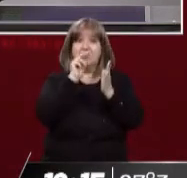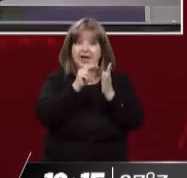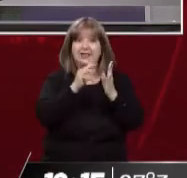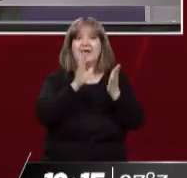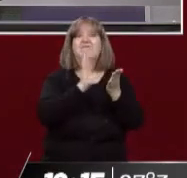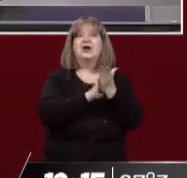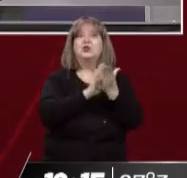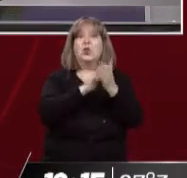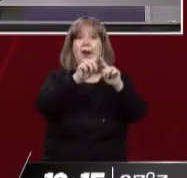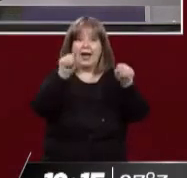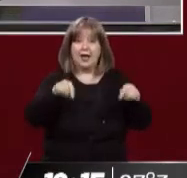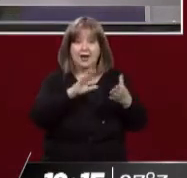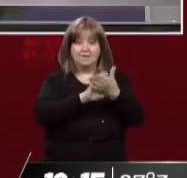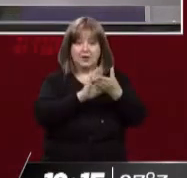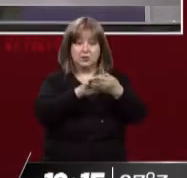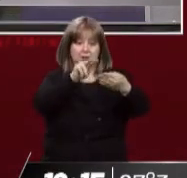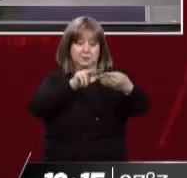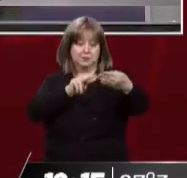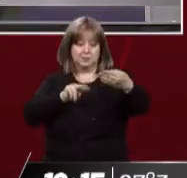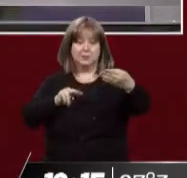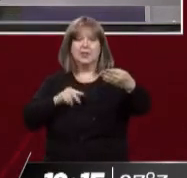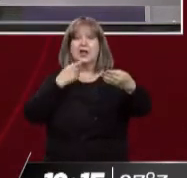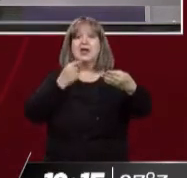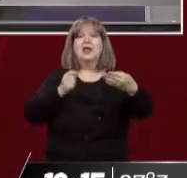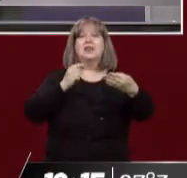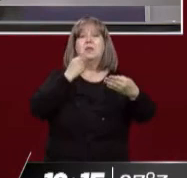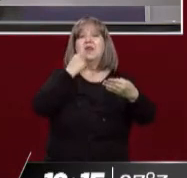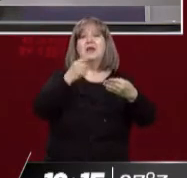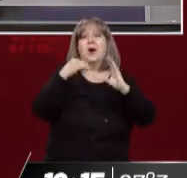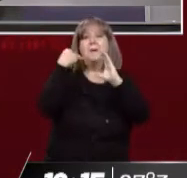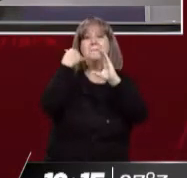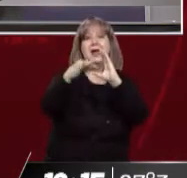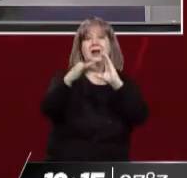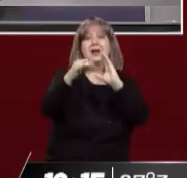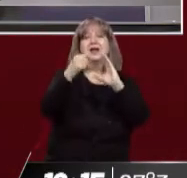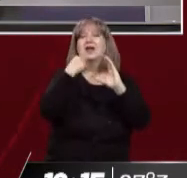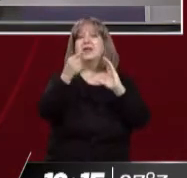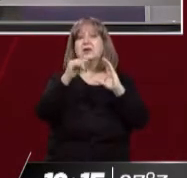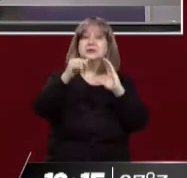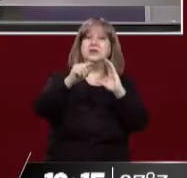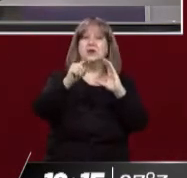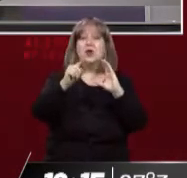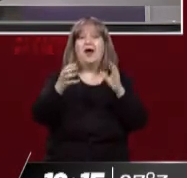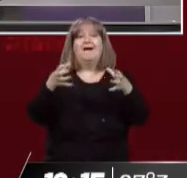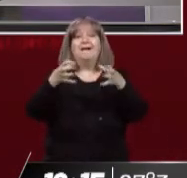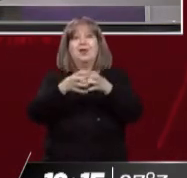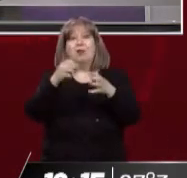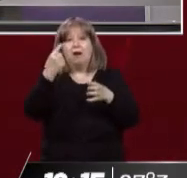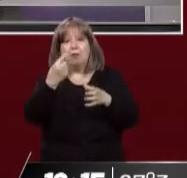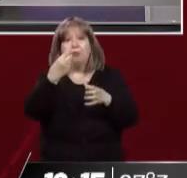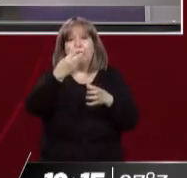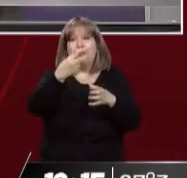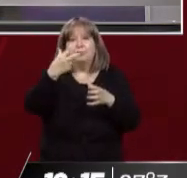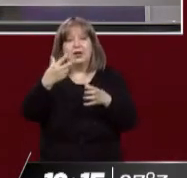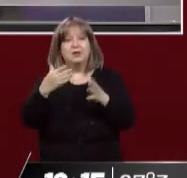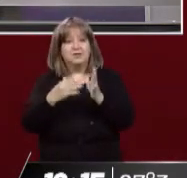qué les dijo el mail de devolución, si se inscribieron, el mail que les retorna el Sistema Nacional, qué les dijo, en qué categoría estaban, que revisen, que estén bien,